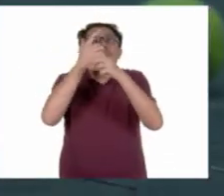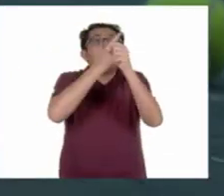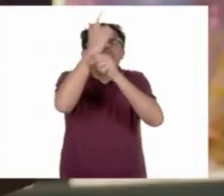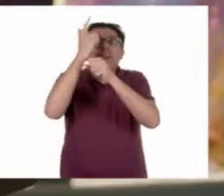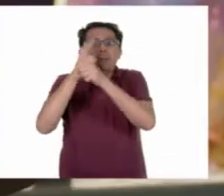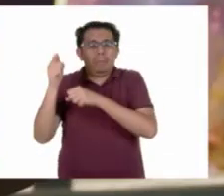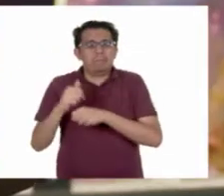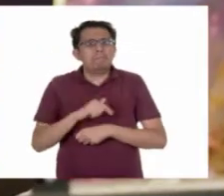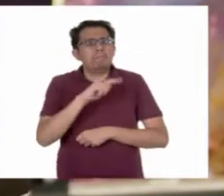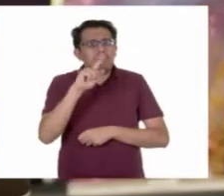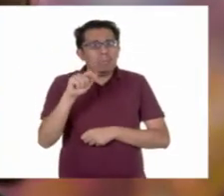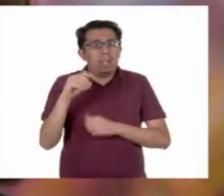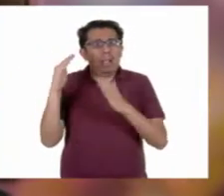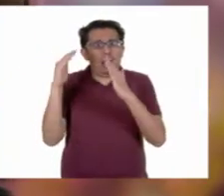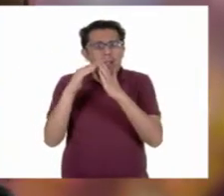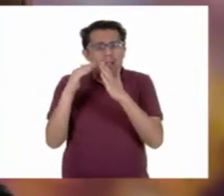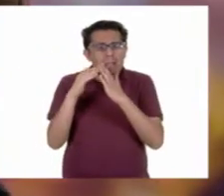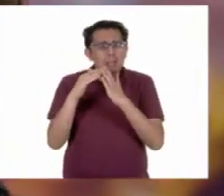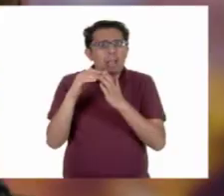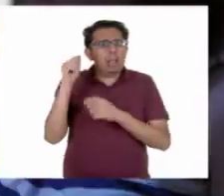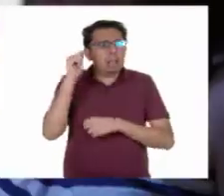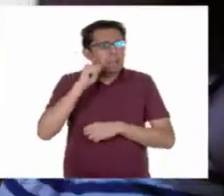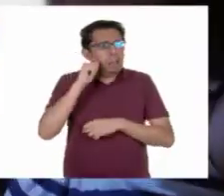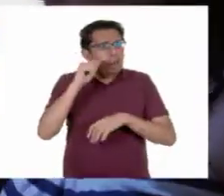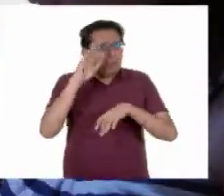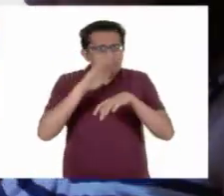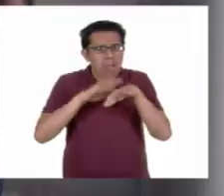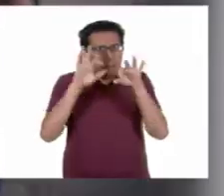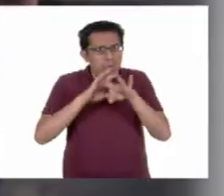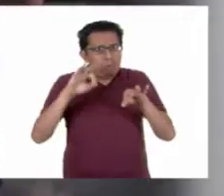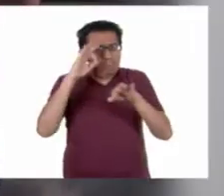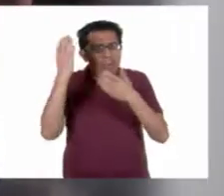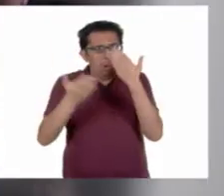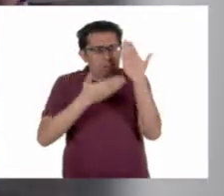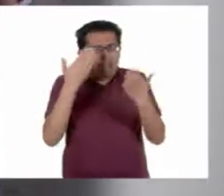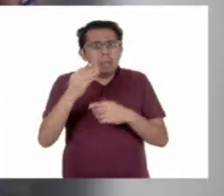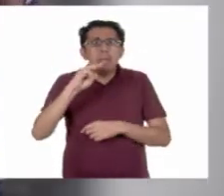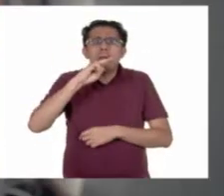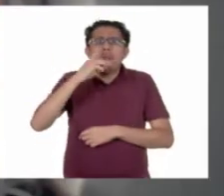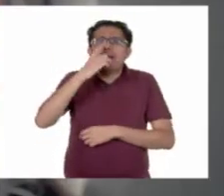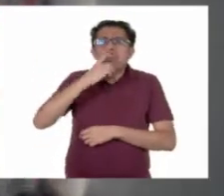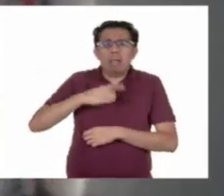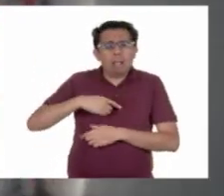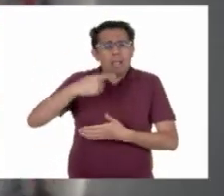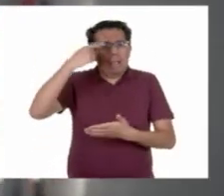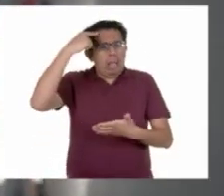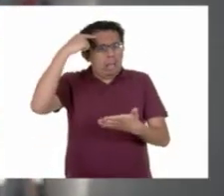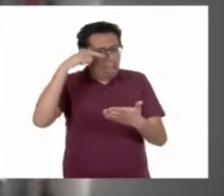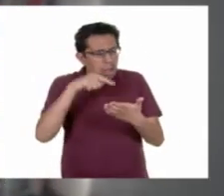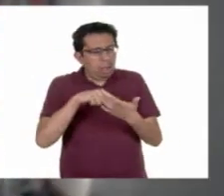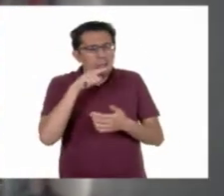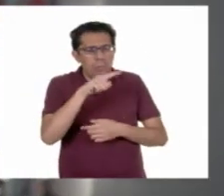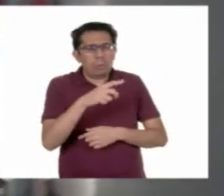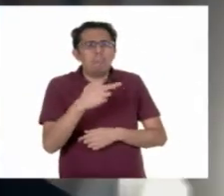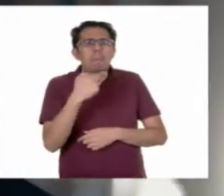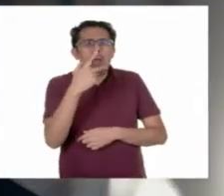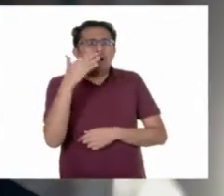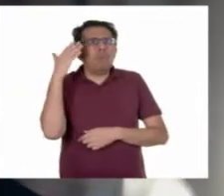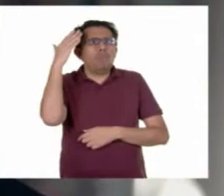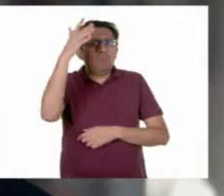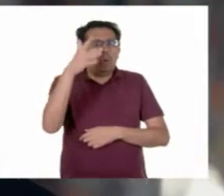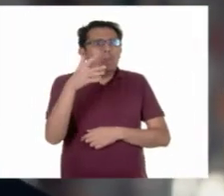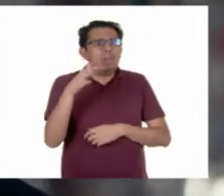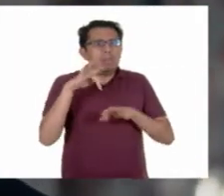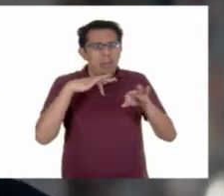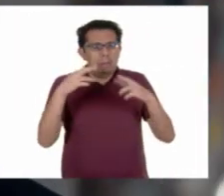descubrir. 7. aunque en casa el estudio siempre era lo más importante, mi mamá me decía, creo que sería buena idea que seas